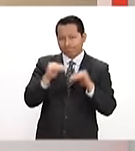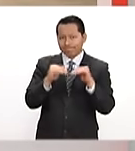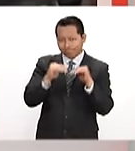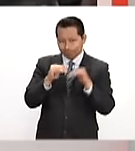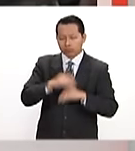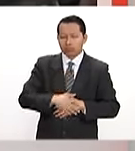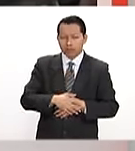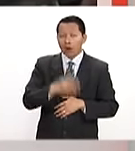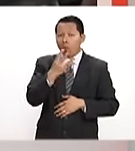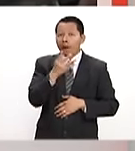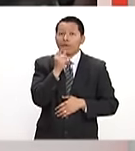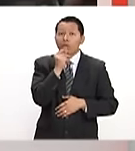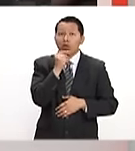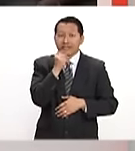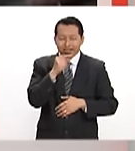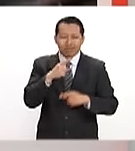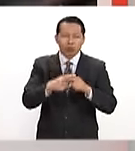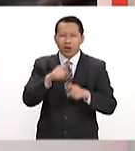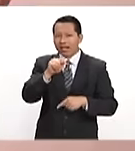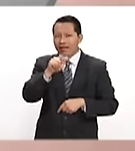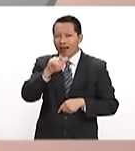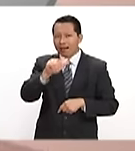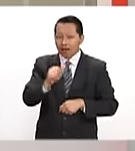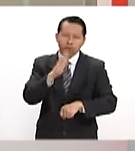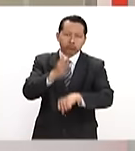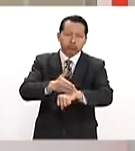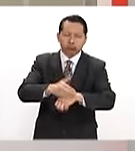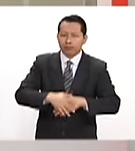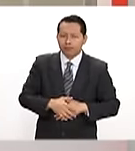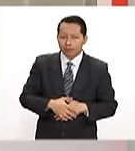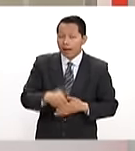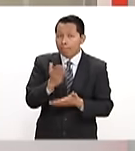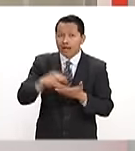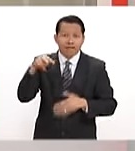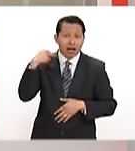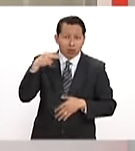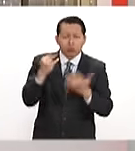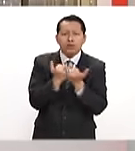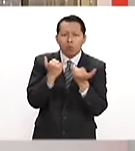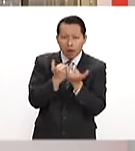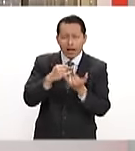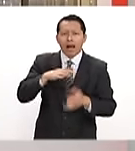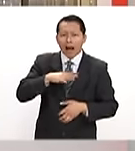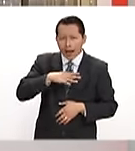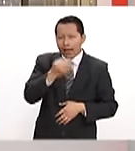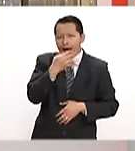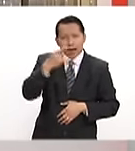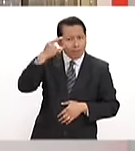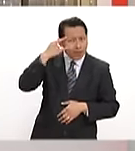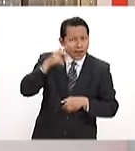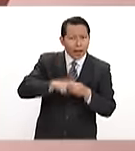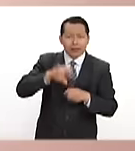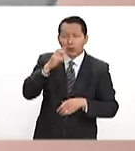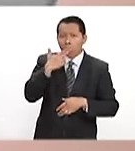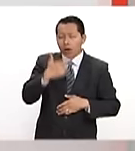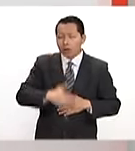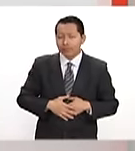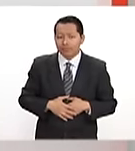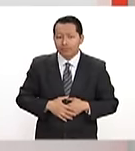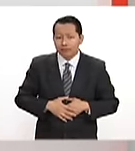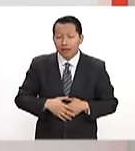Sentencian a cuatro policías por el caso Tlatlaya. Además de Veracruz, también detectan medicinas apócrifas en Chihuahua.